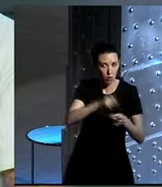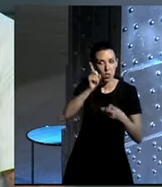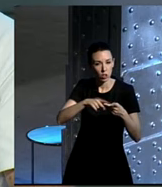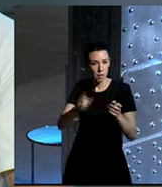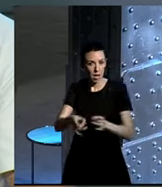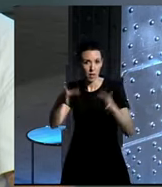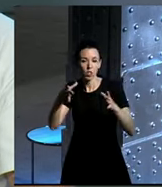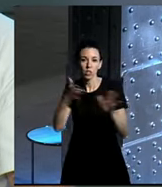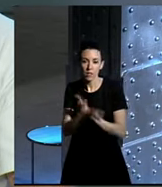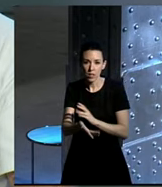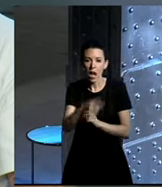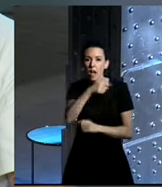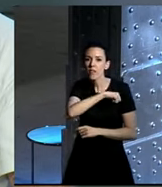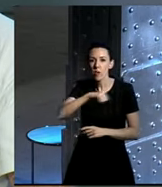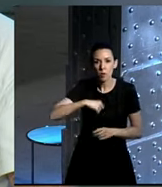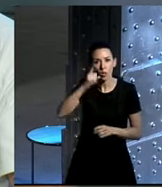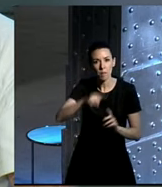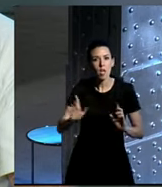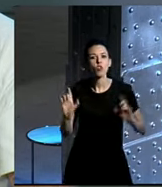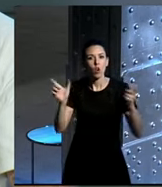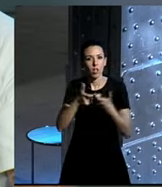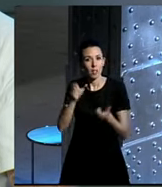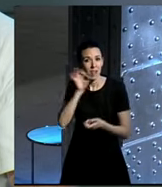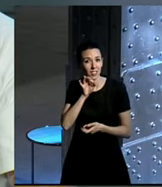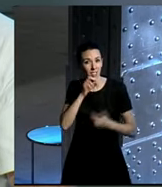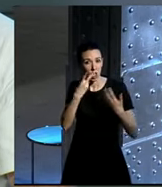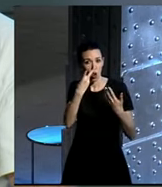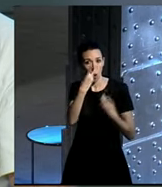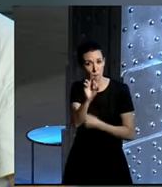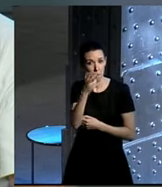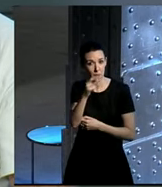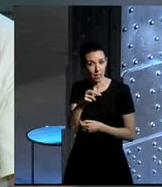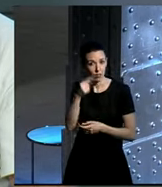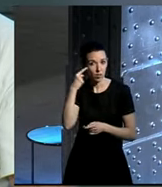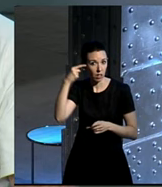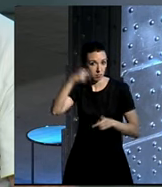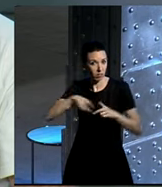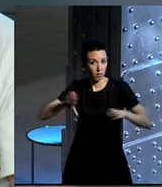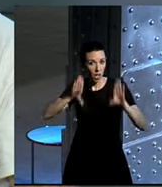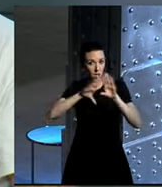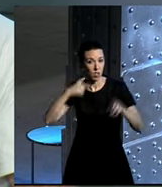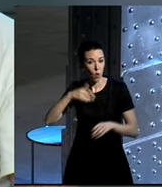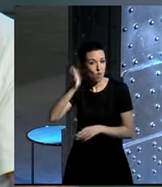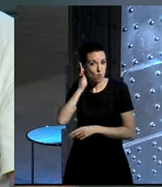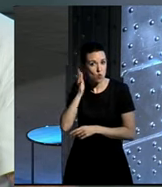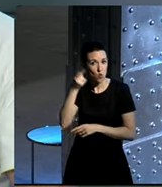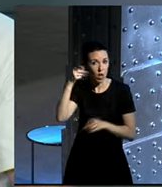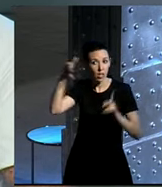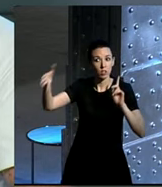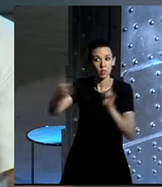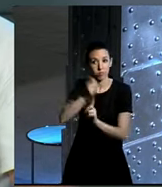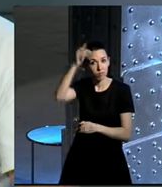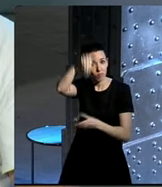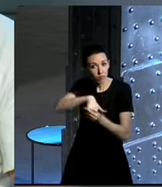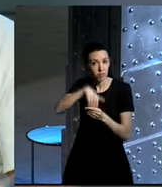individual y colectiva, y lo fue al principio del siglo XX, en la época de las sufragistas, que, como sabéis, son las mujeres que consiguieron el voto